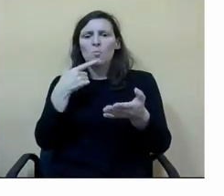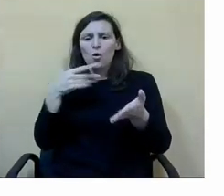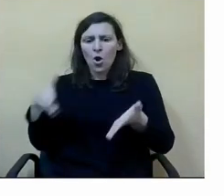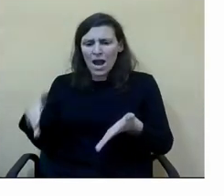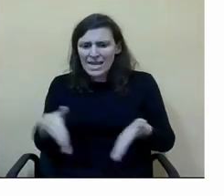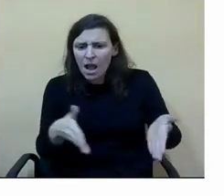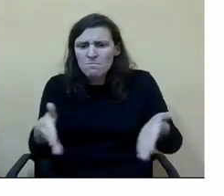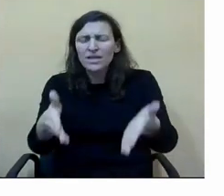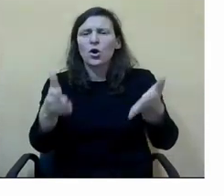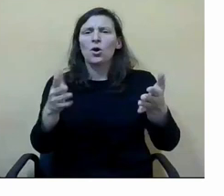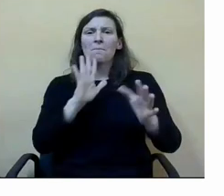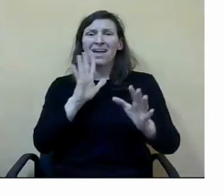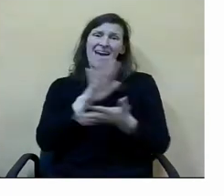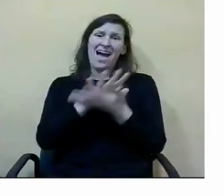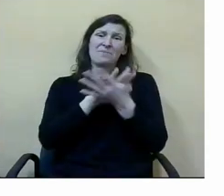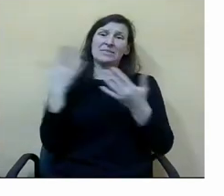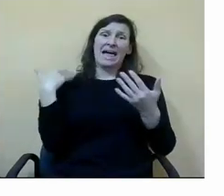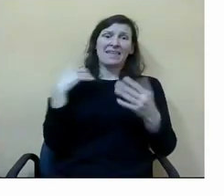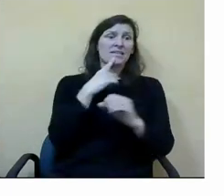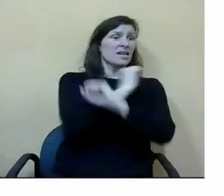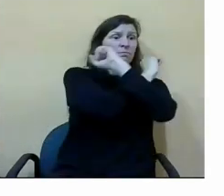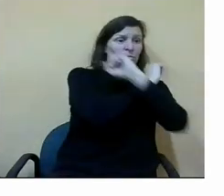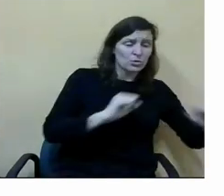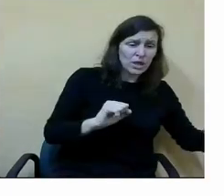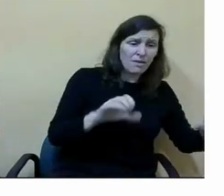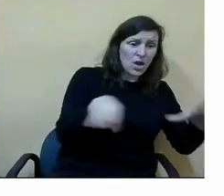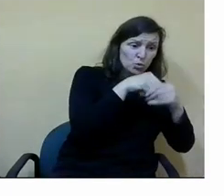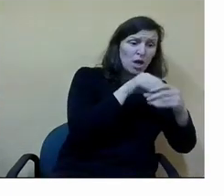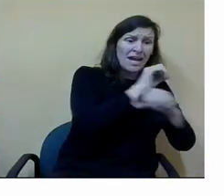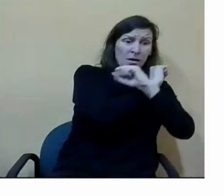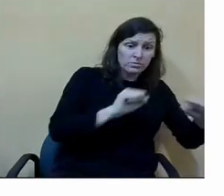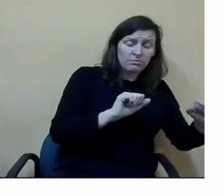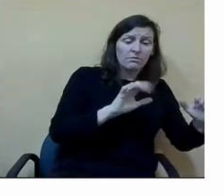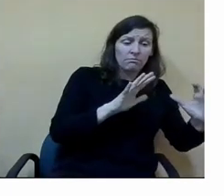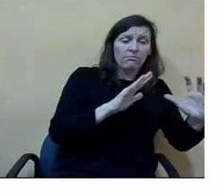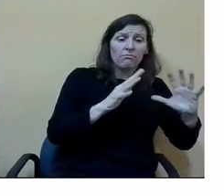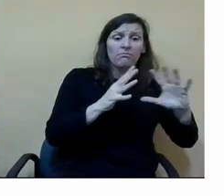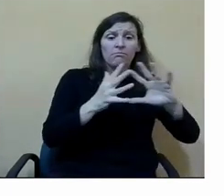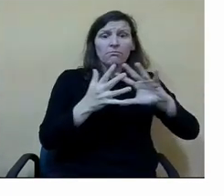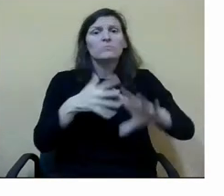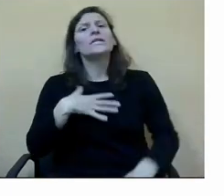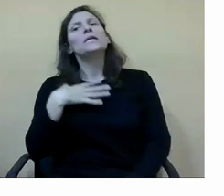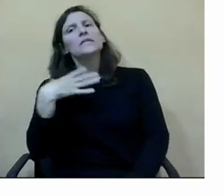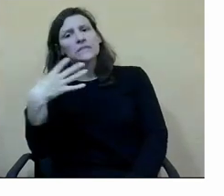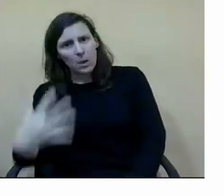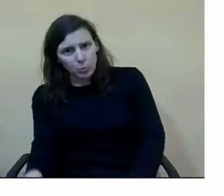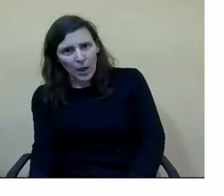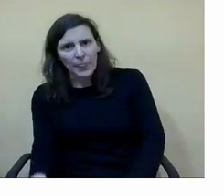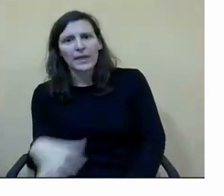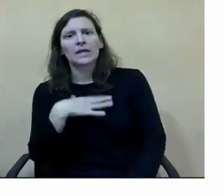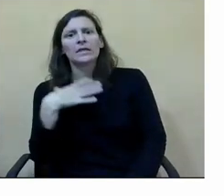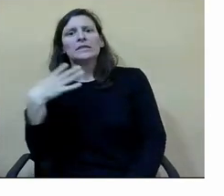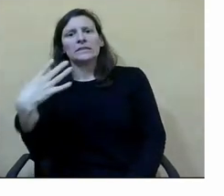imposible en posible no solamente desearlo sino trabajar y configurar una